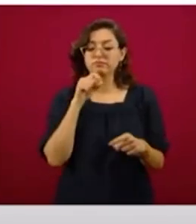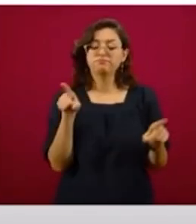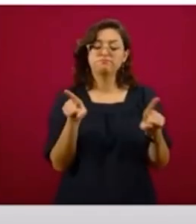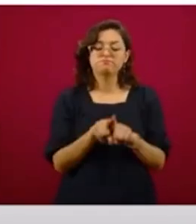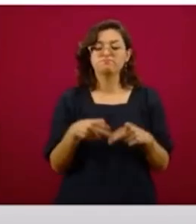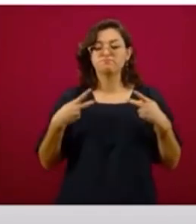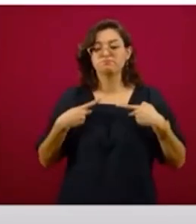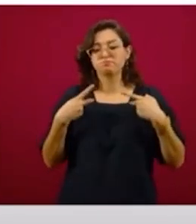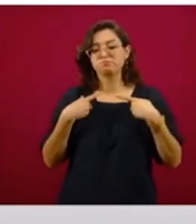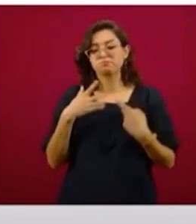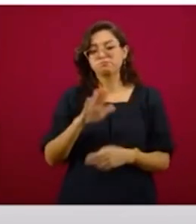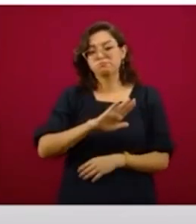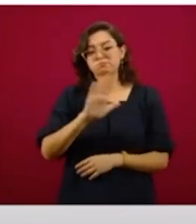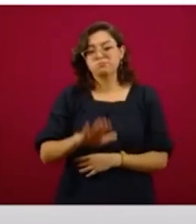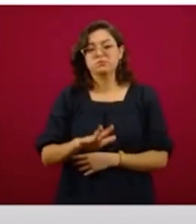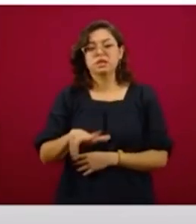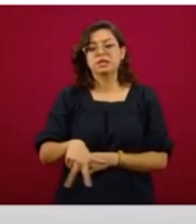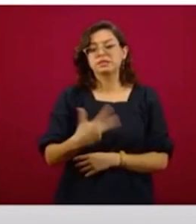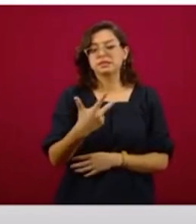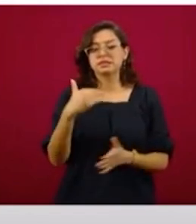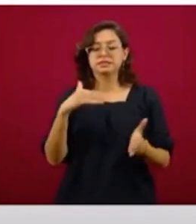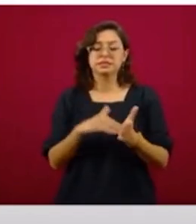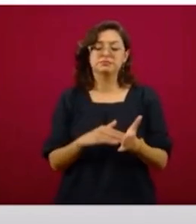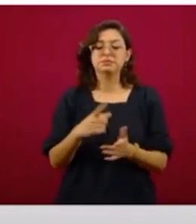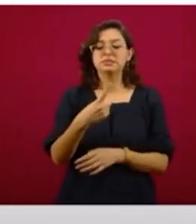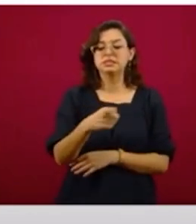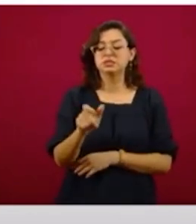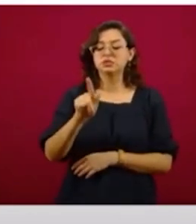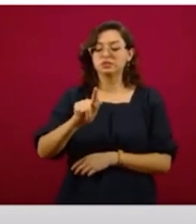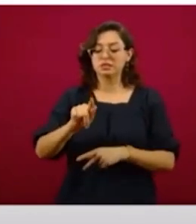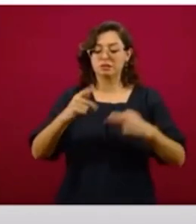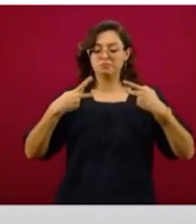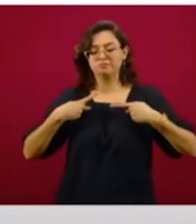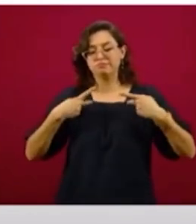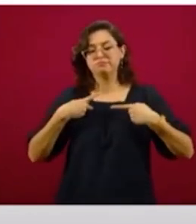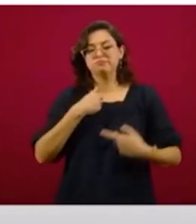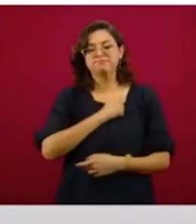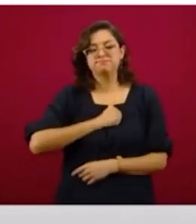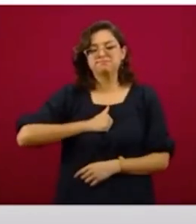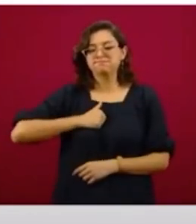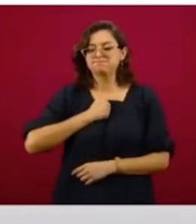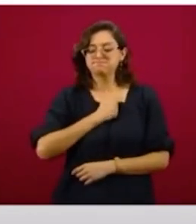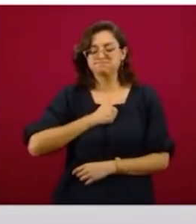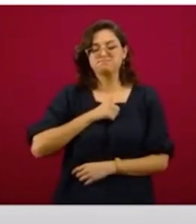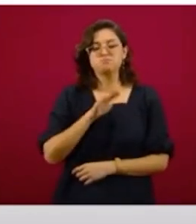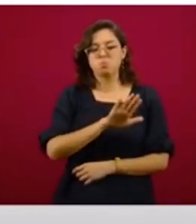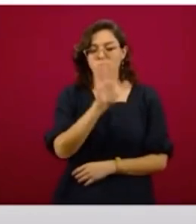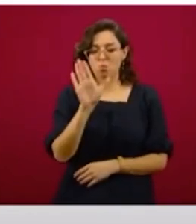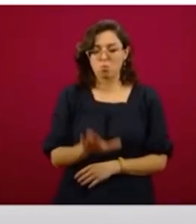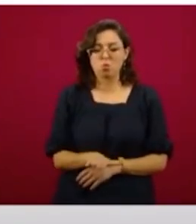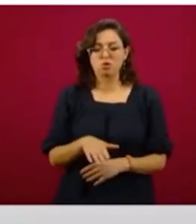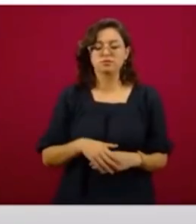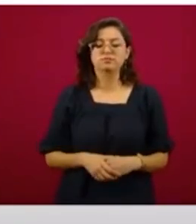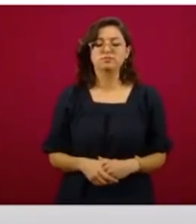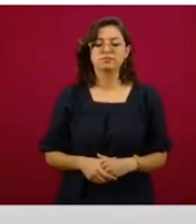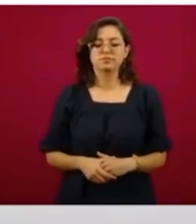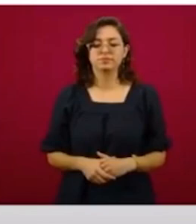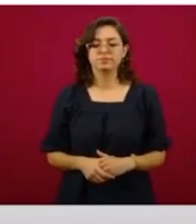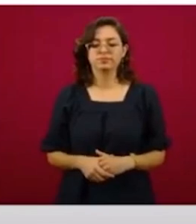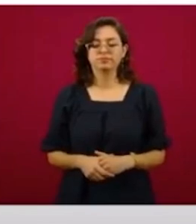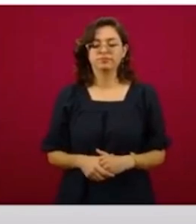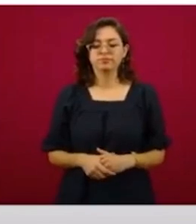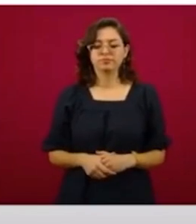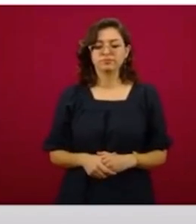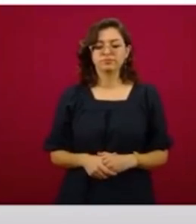número de defunciones, 13 mil 170 son las personas que lamentablemente hasta el momento han perdido la vida por